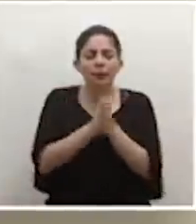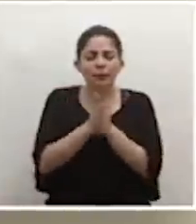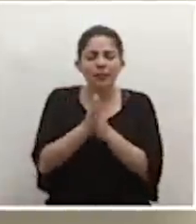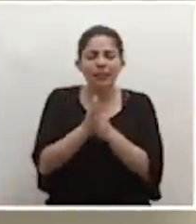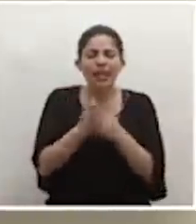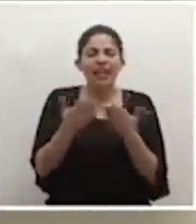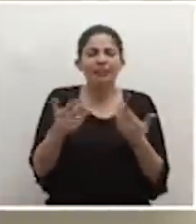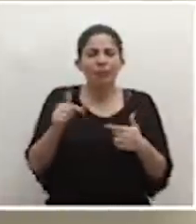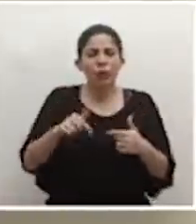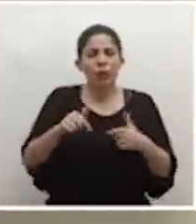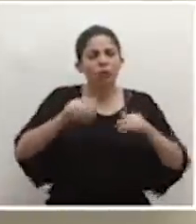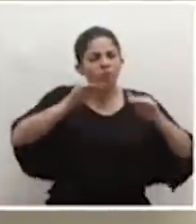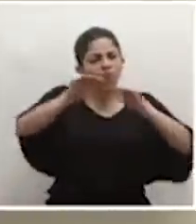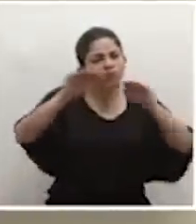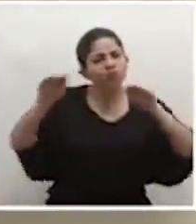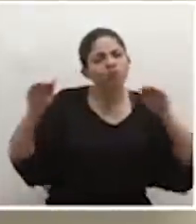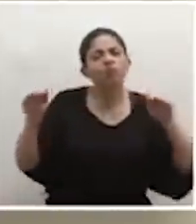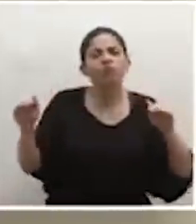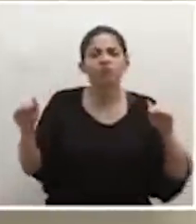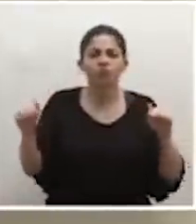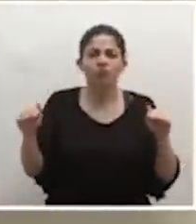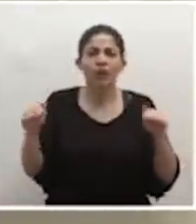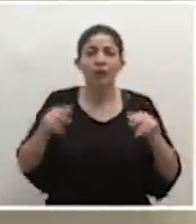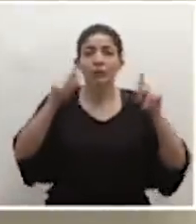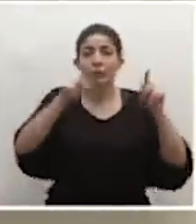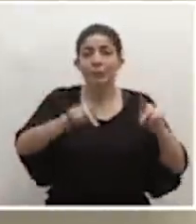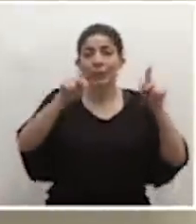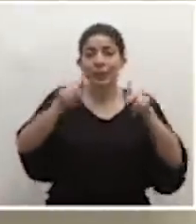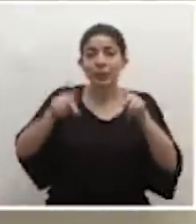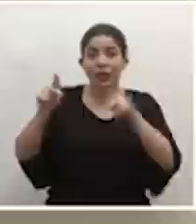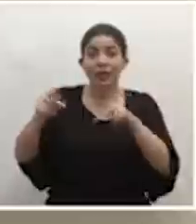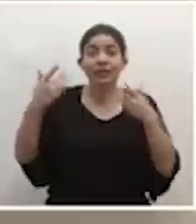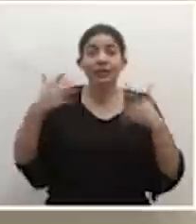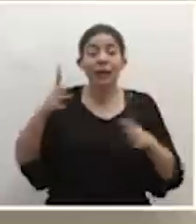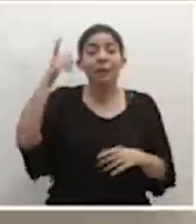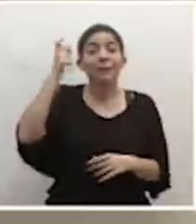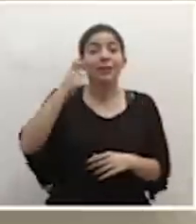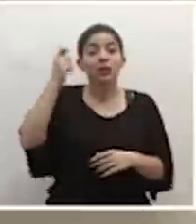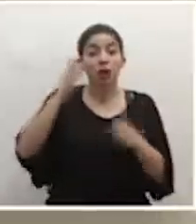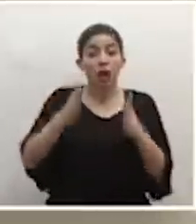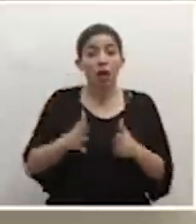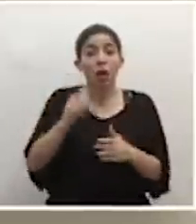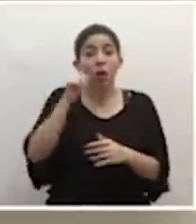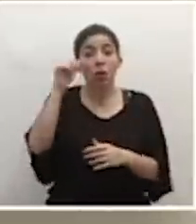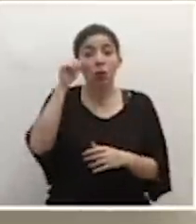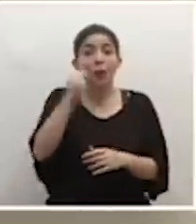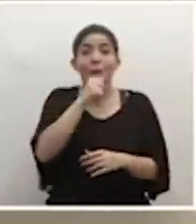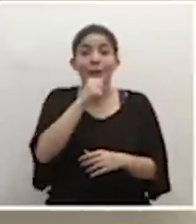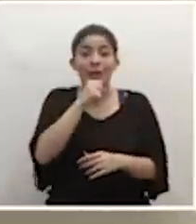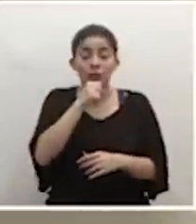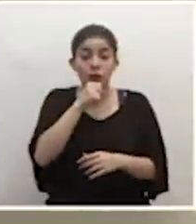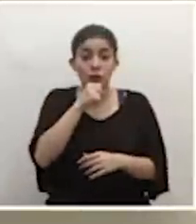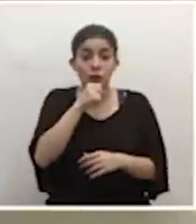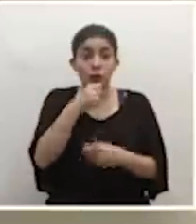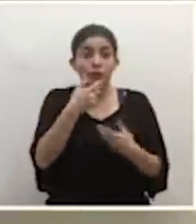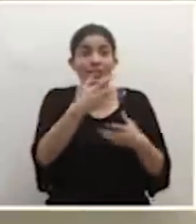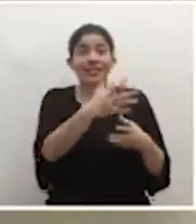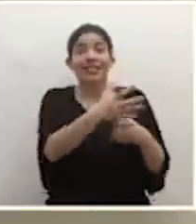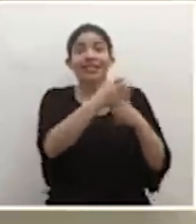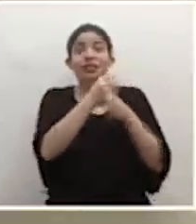un llamado a las personas pensionadas, adultos mayores, que recibieron